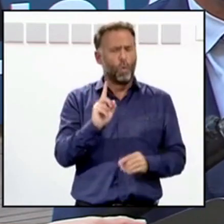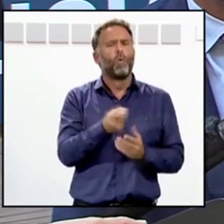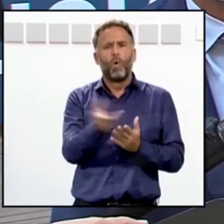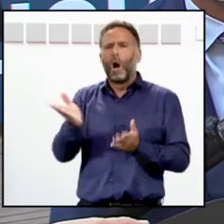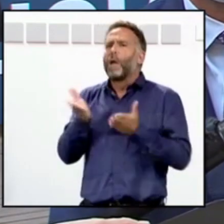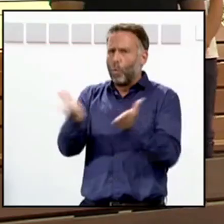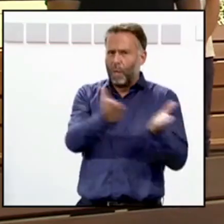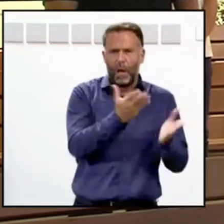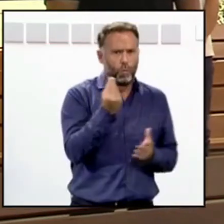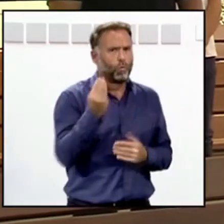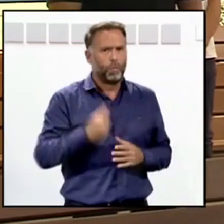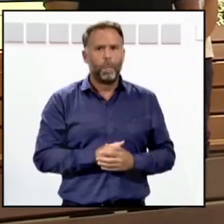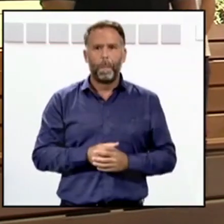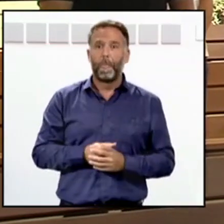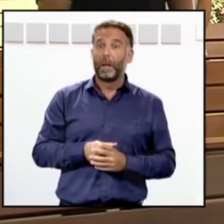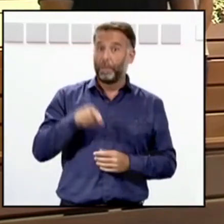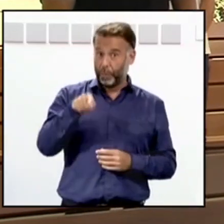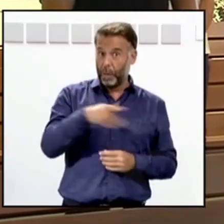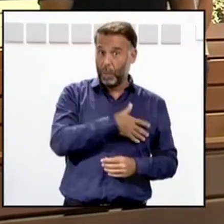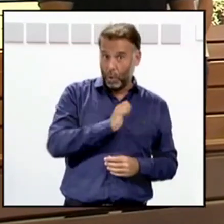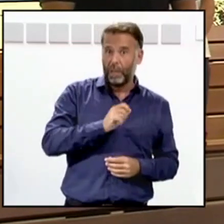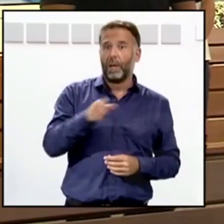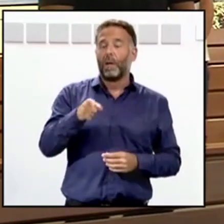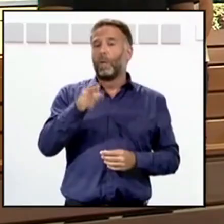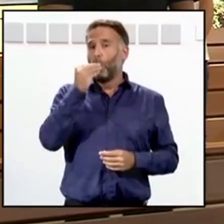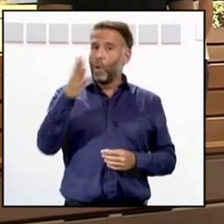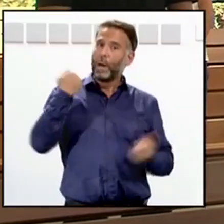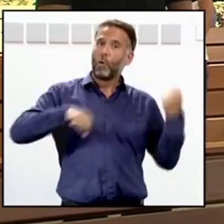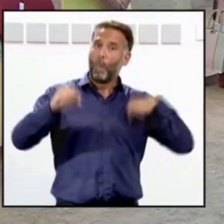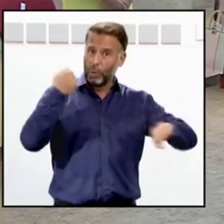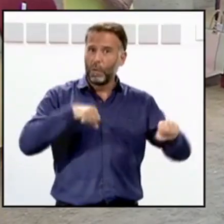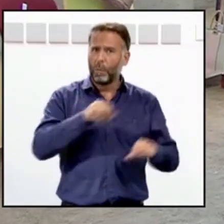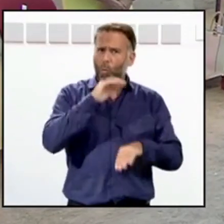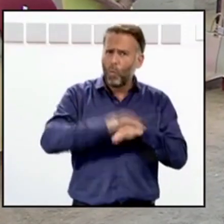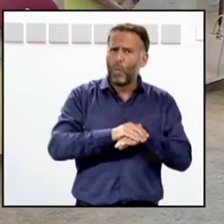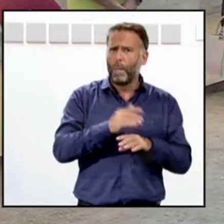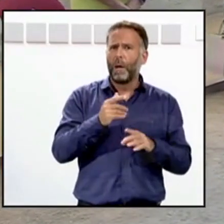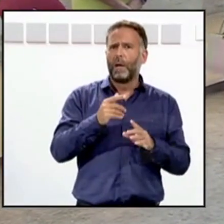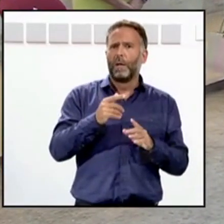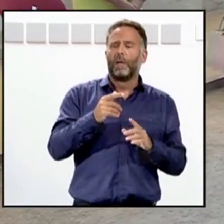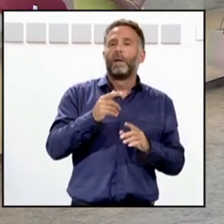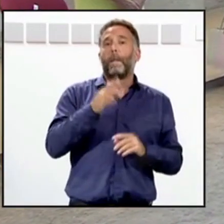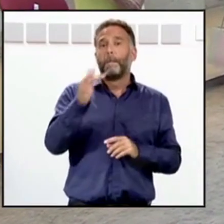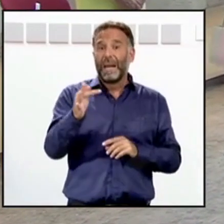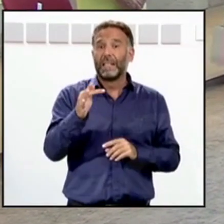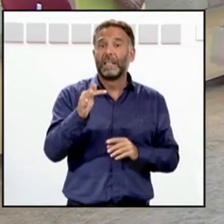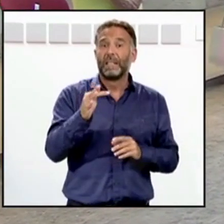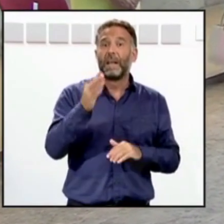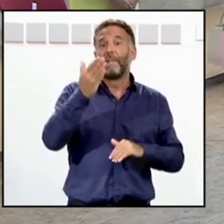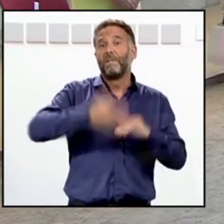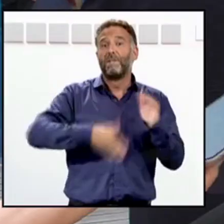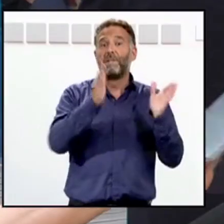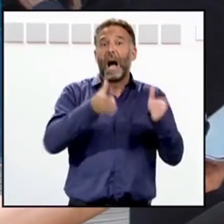ayudar a la gente. Desde el cuerpo se ha reconocido la buena conducta en general de los malagueños en el cumplimiento del confinamiento y las fases de la